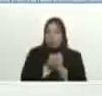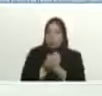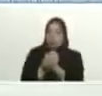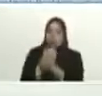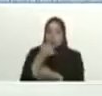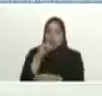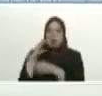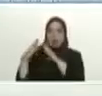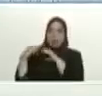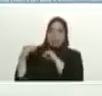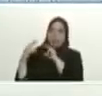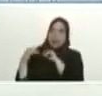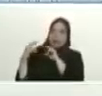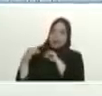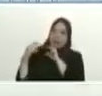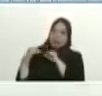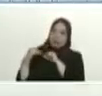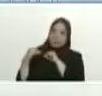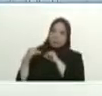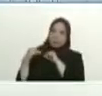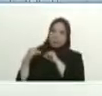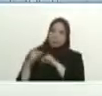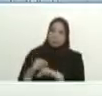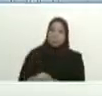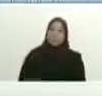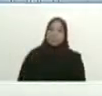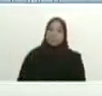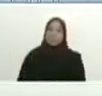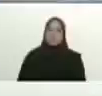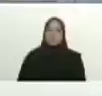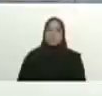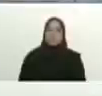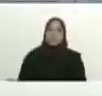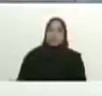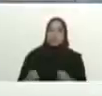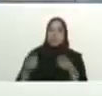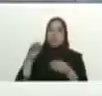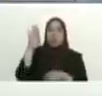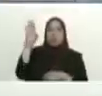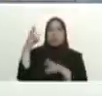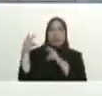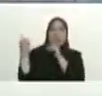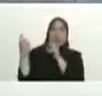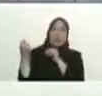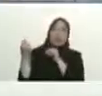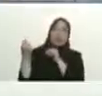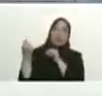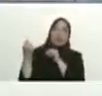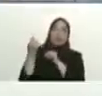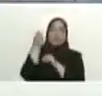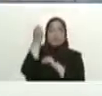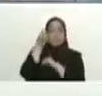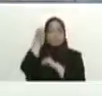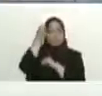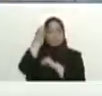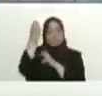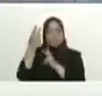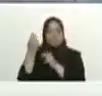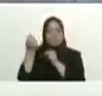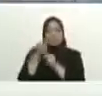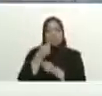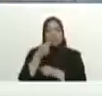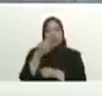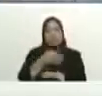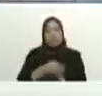que sonríe y que construye el renacer de la esperanza el renacer de la verdad